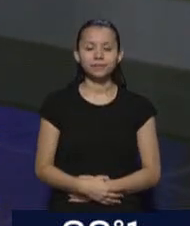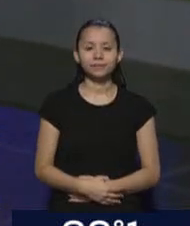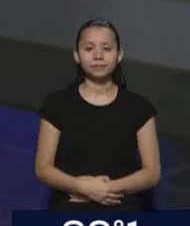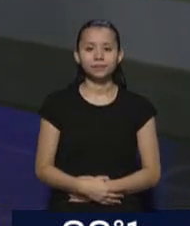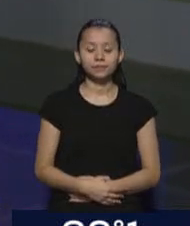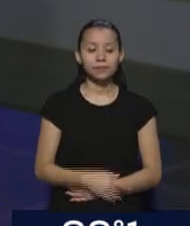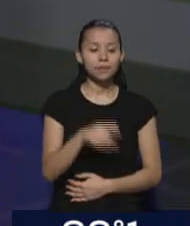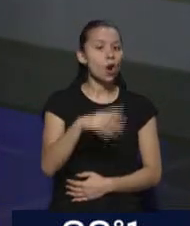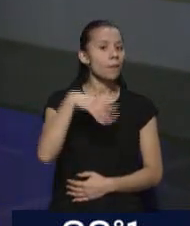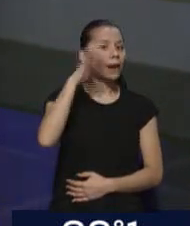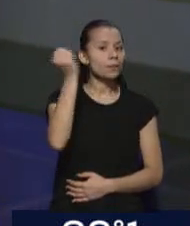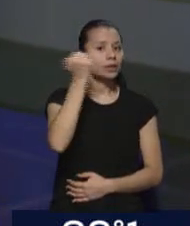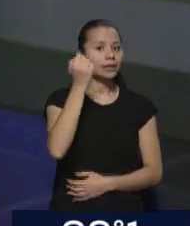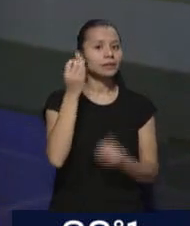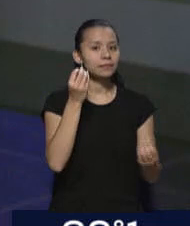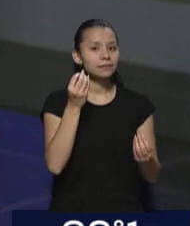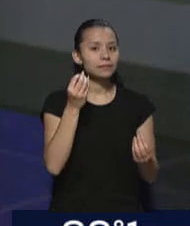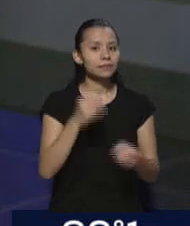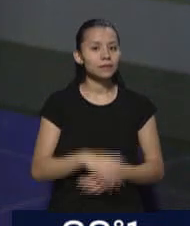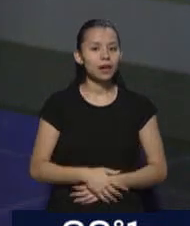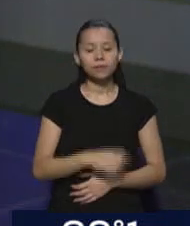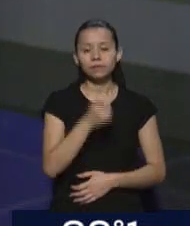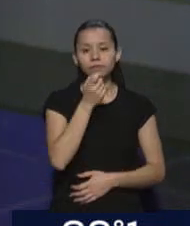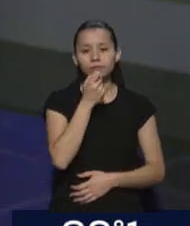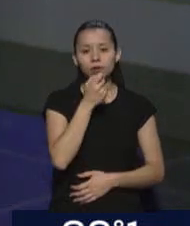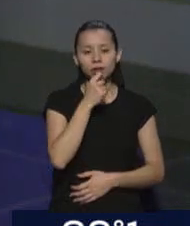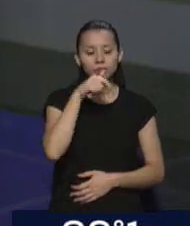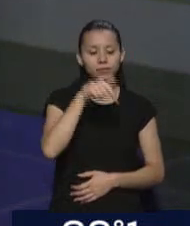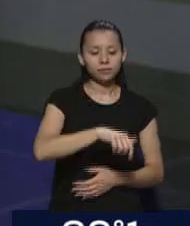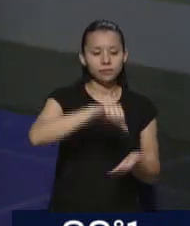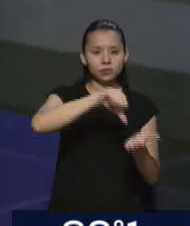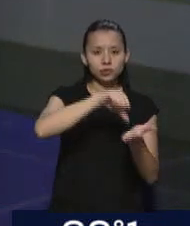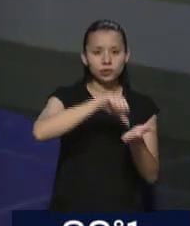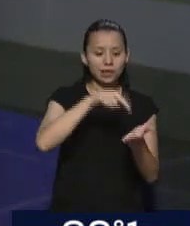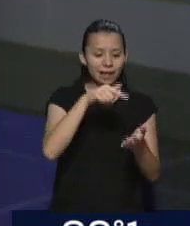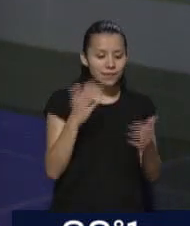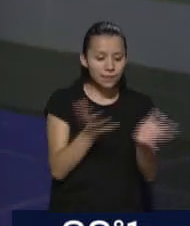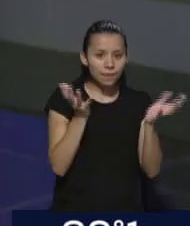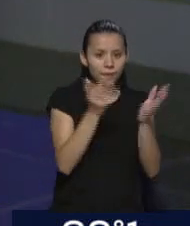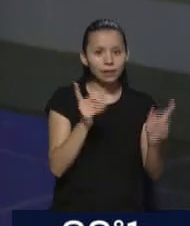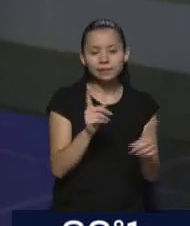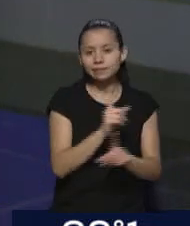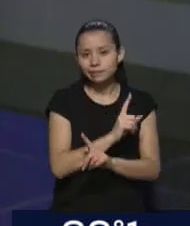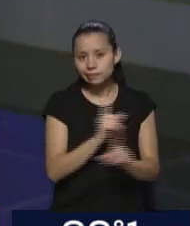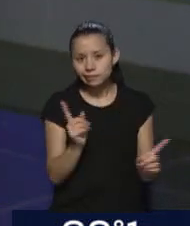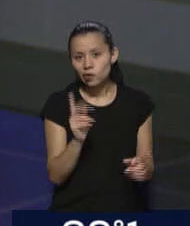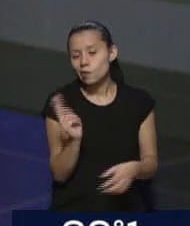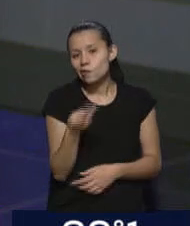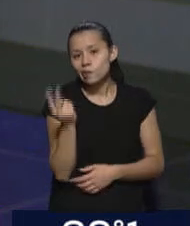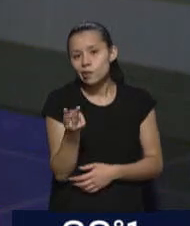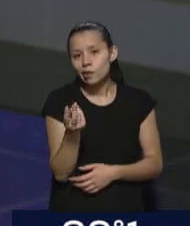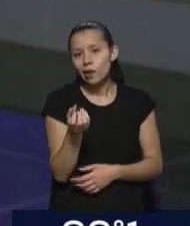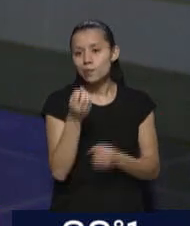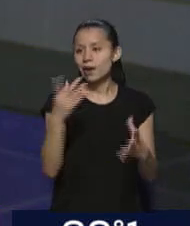el desarrollo urbano no funcionó en Mendoza, no estamos conformes, ha estado en parte en manos de los municipios